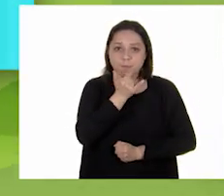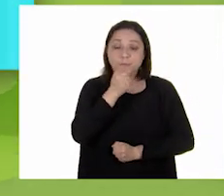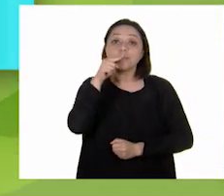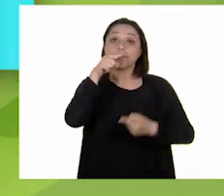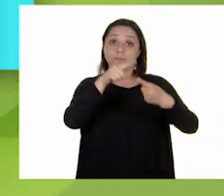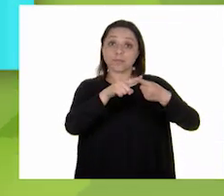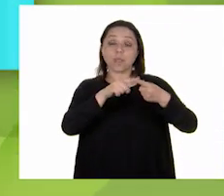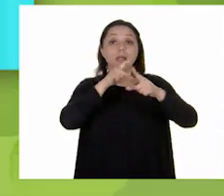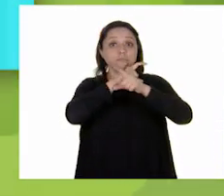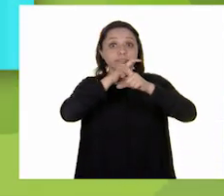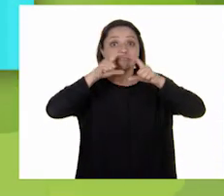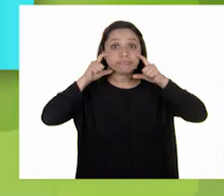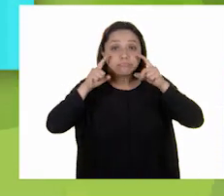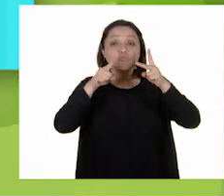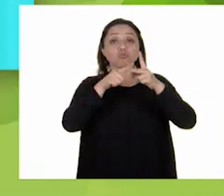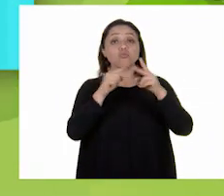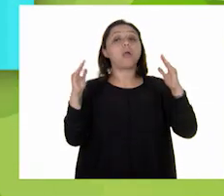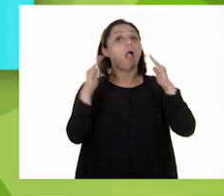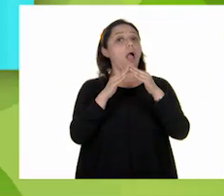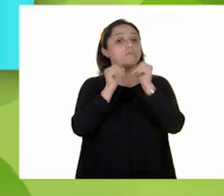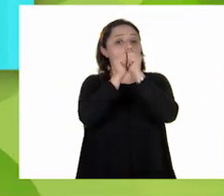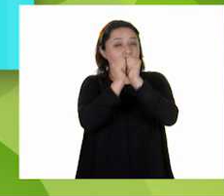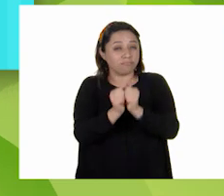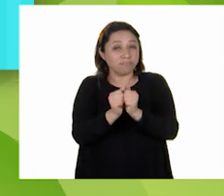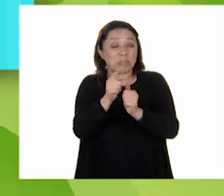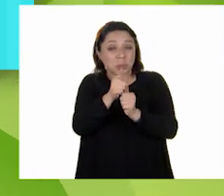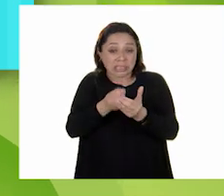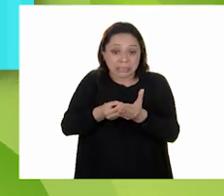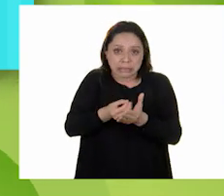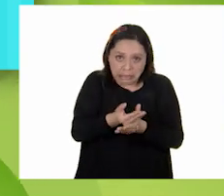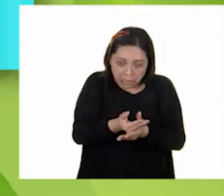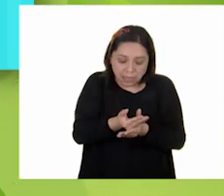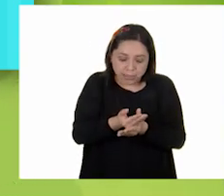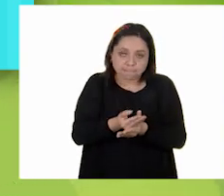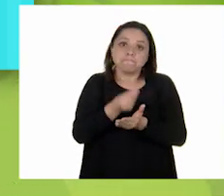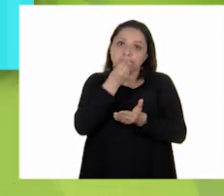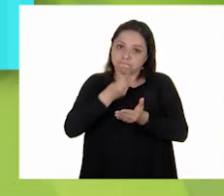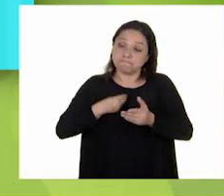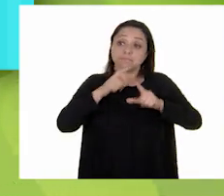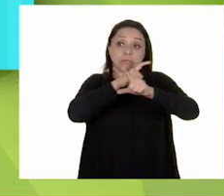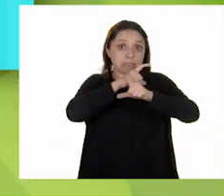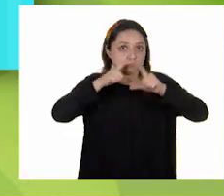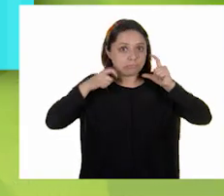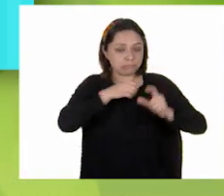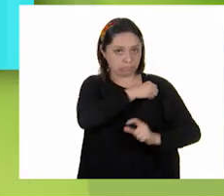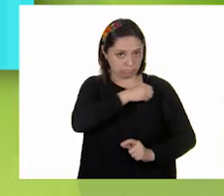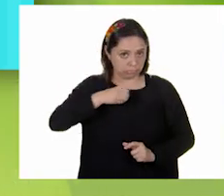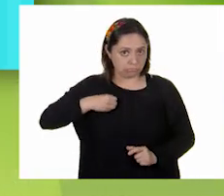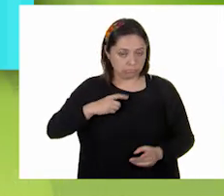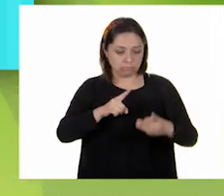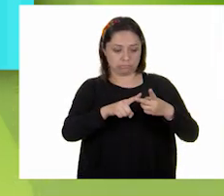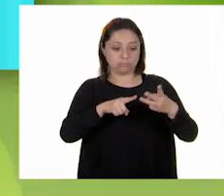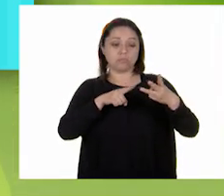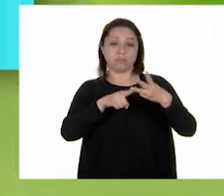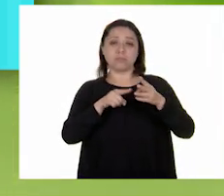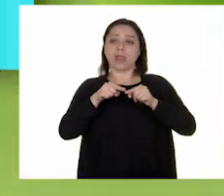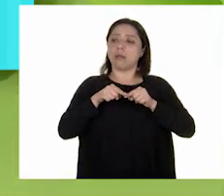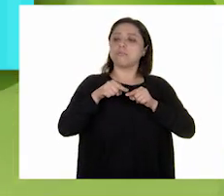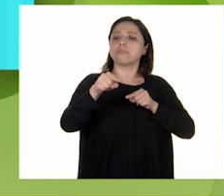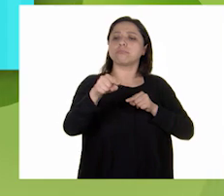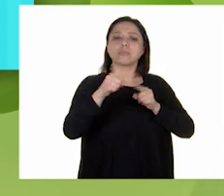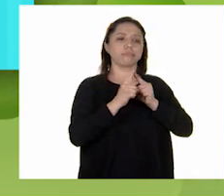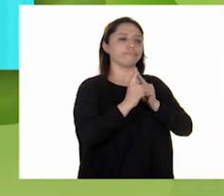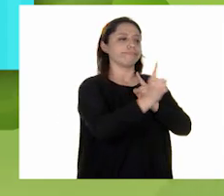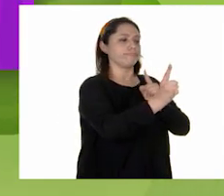Utiliza cubrebocas, no salgas de casa. Si tienes que hacerlo, recuerda que es obligatorio utilizarlo. Mantén una distancia mínima de un